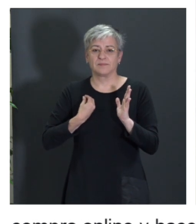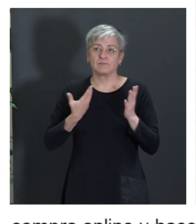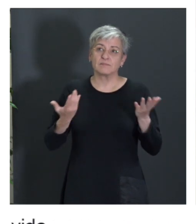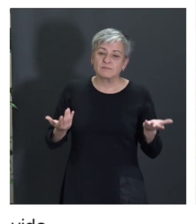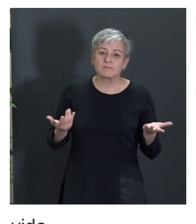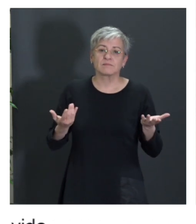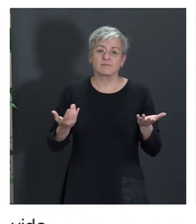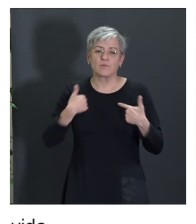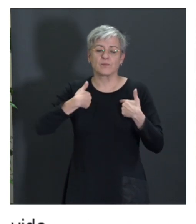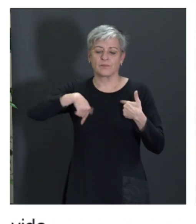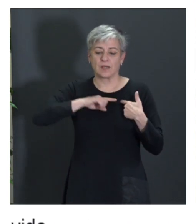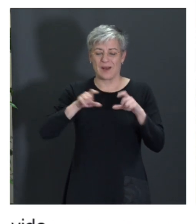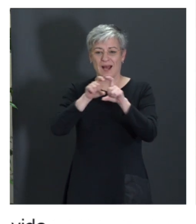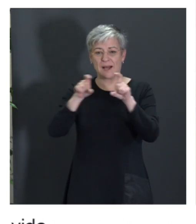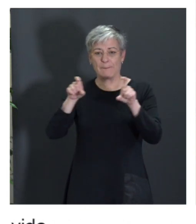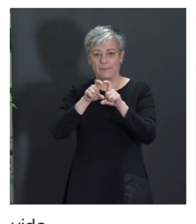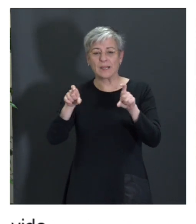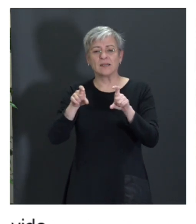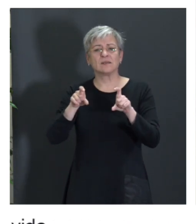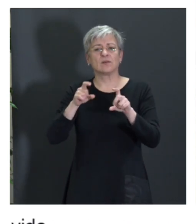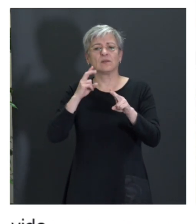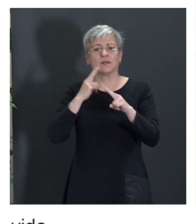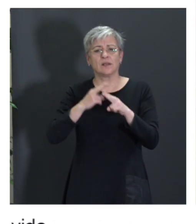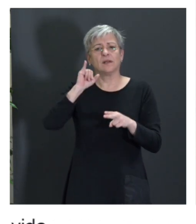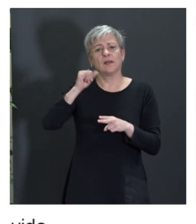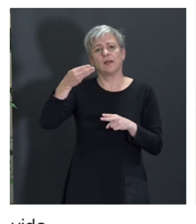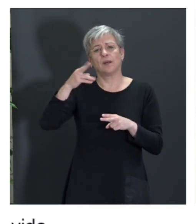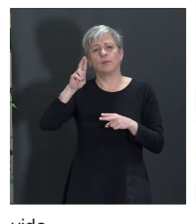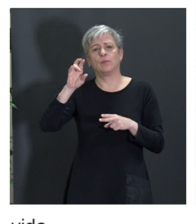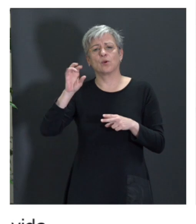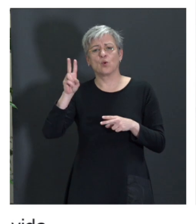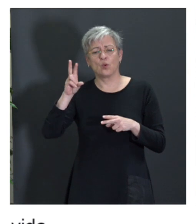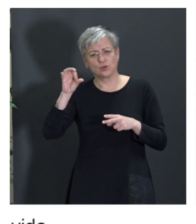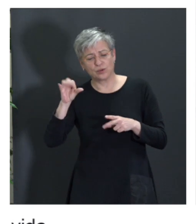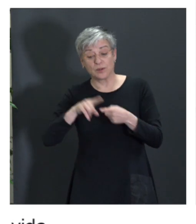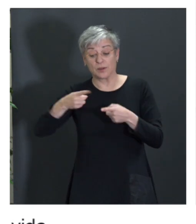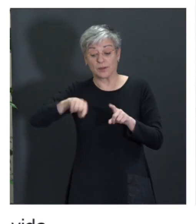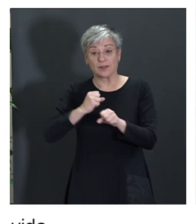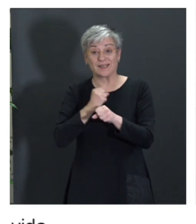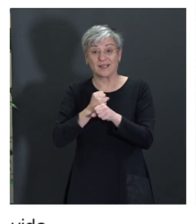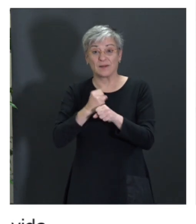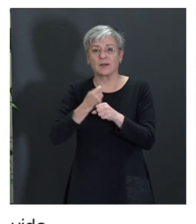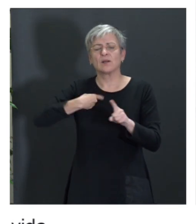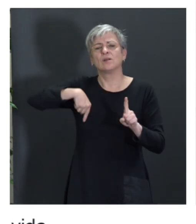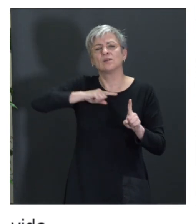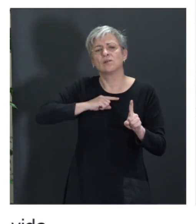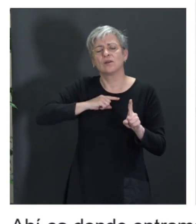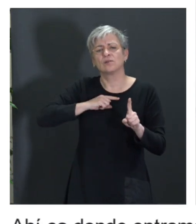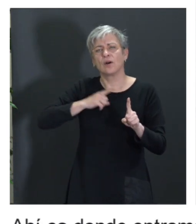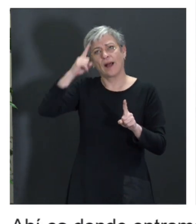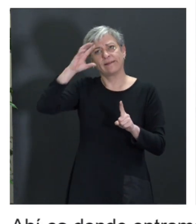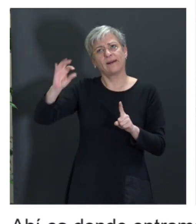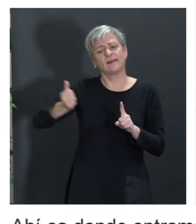Yo, a través de una empresa que se llama Ibrus, con la que estoy trabajando, estamos desarrollando la inteligencia artificial para